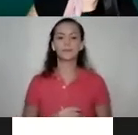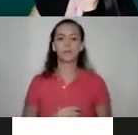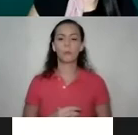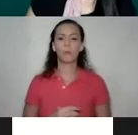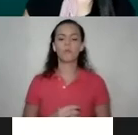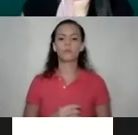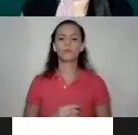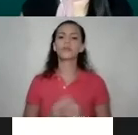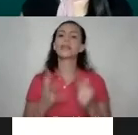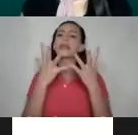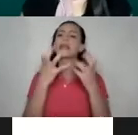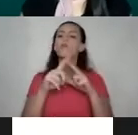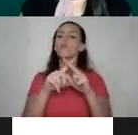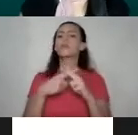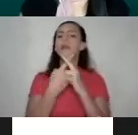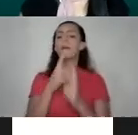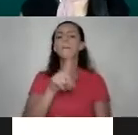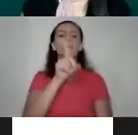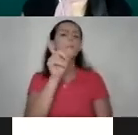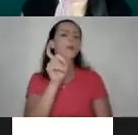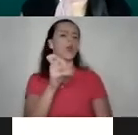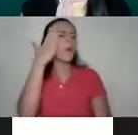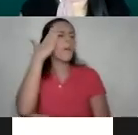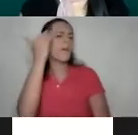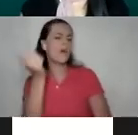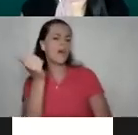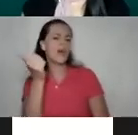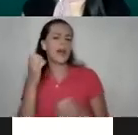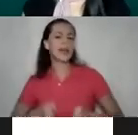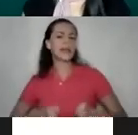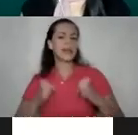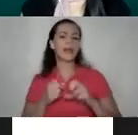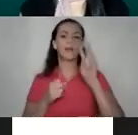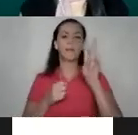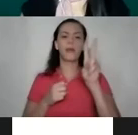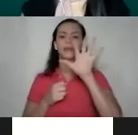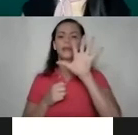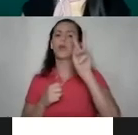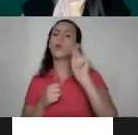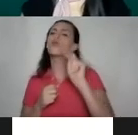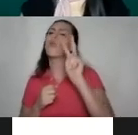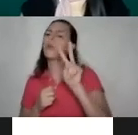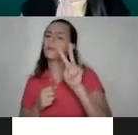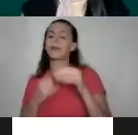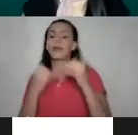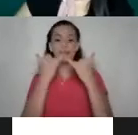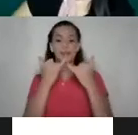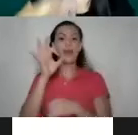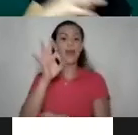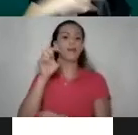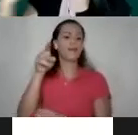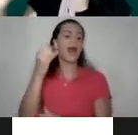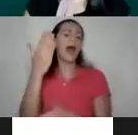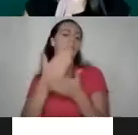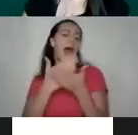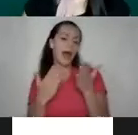Queremos iniciar preguntándonos por qué existe el 25 de noviembre y ya Fernando algo, vamos a